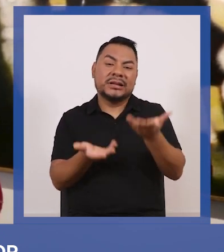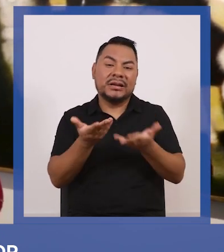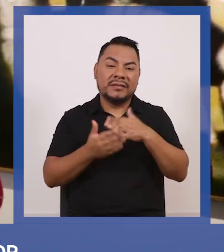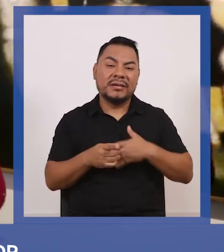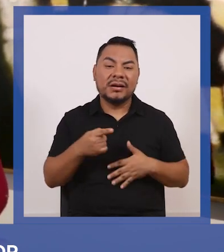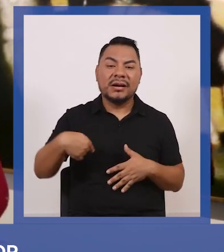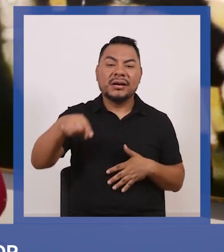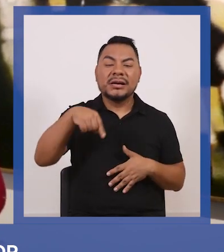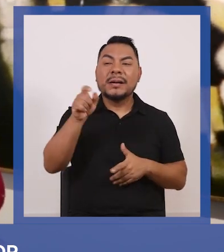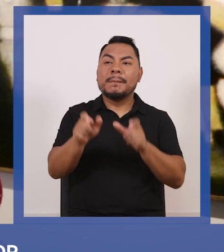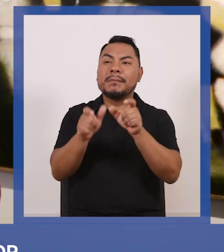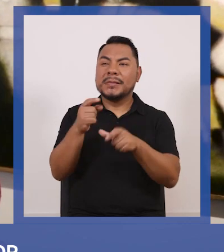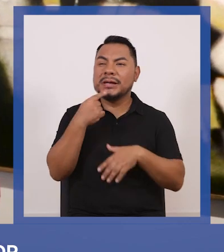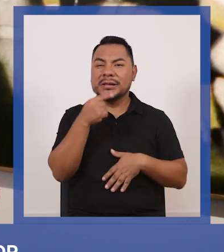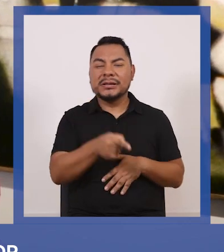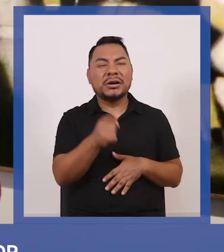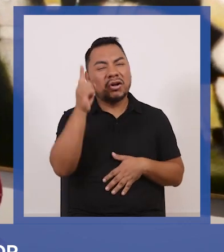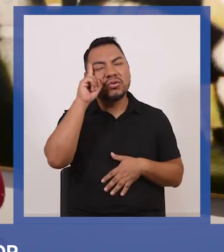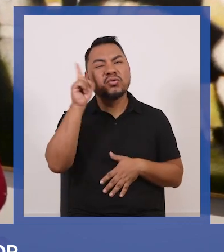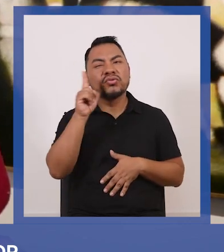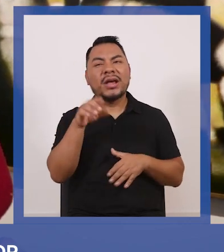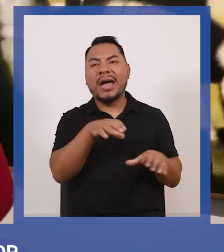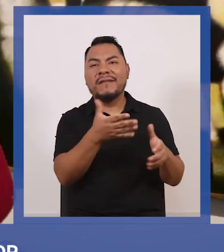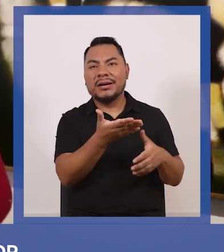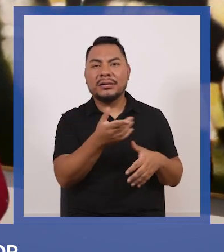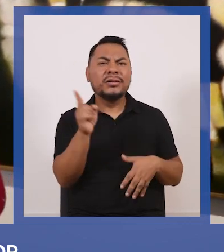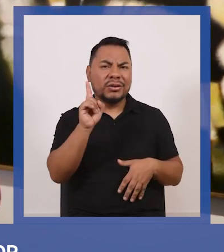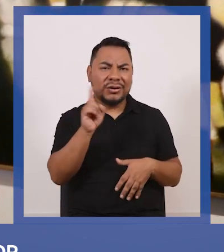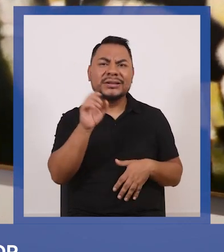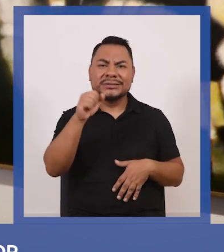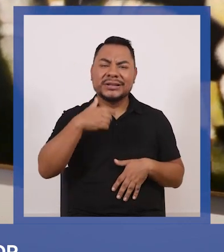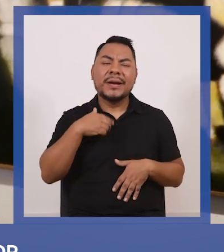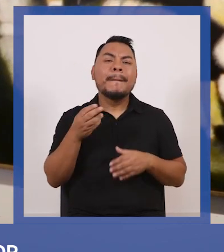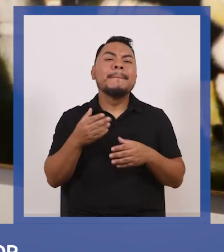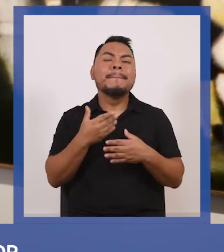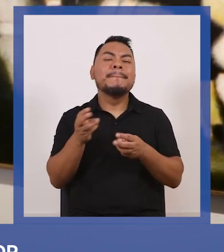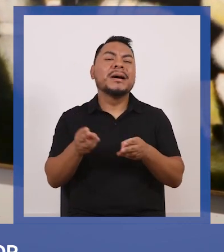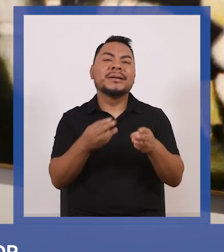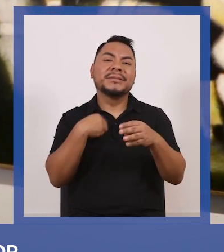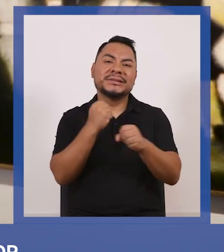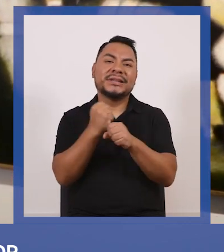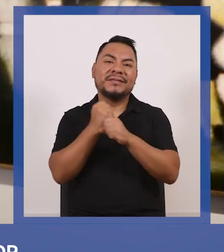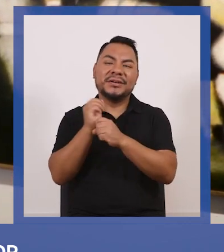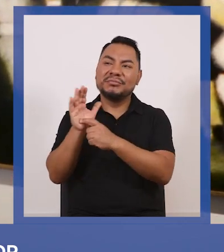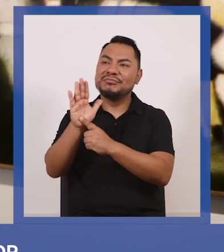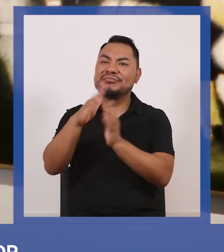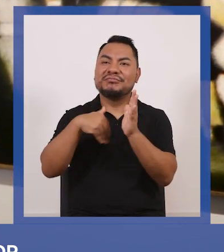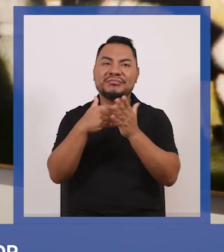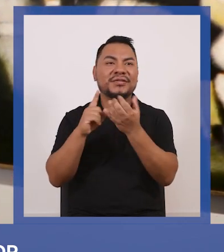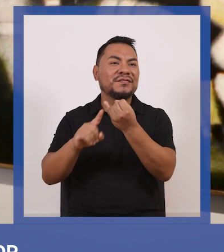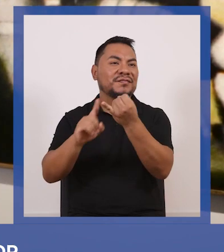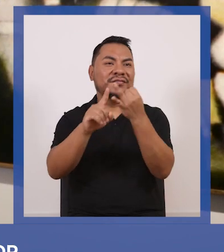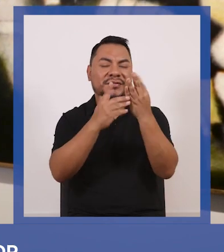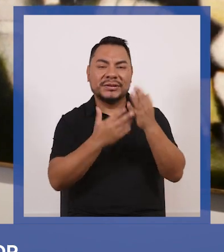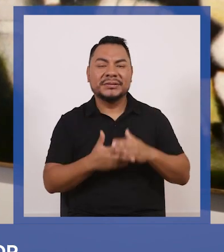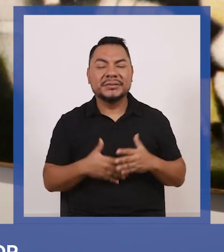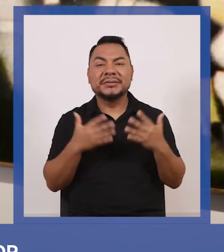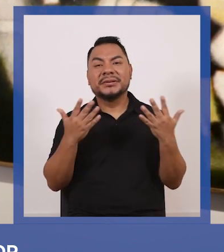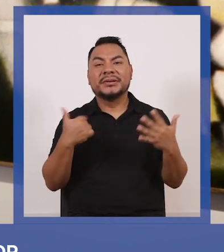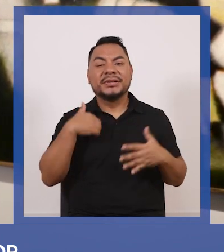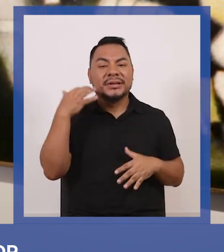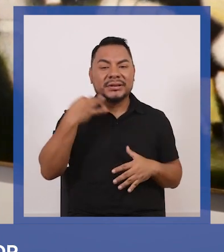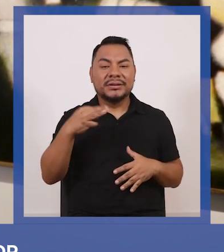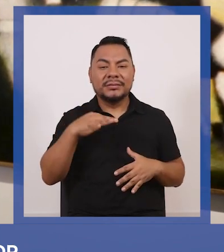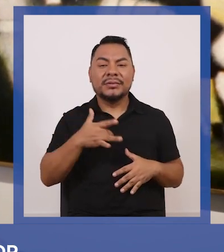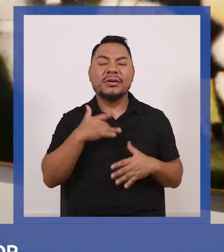la crítica va a decir Gato no sabe lo que hace pero esa es mi forma de trabajar así que bueno yo